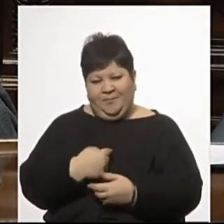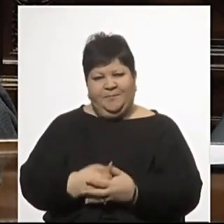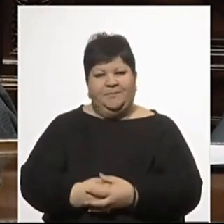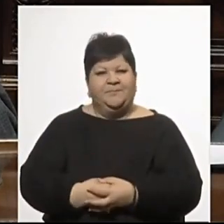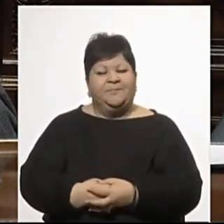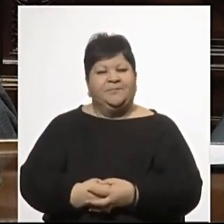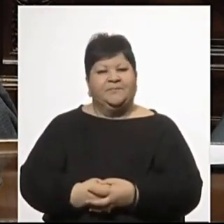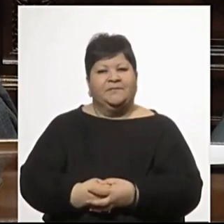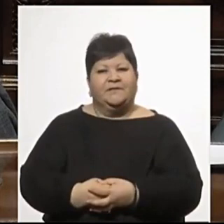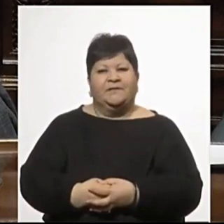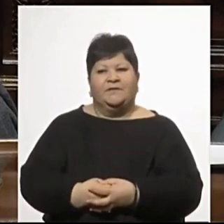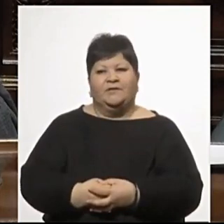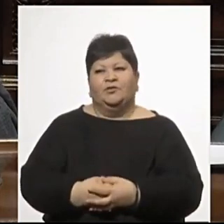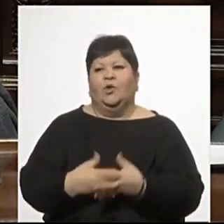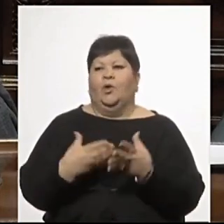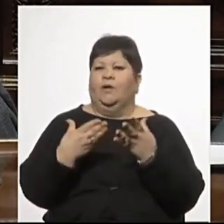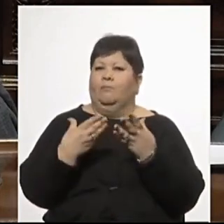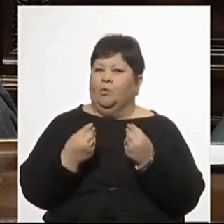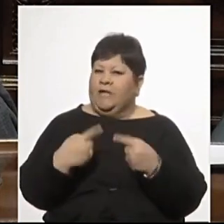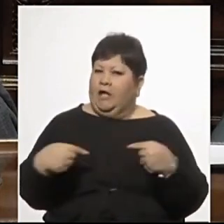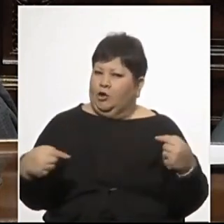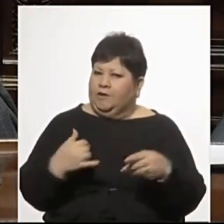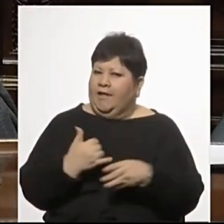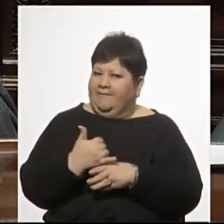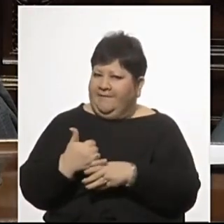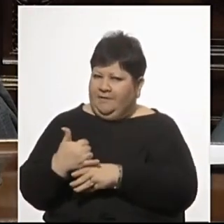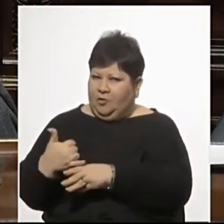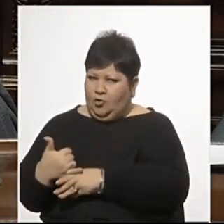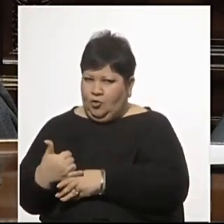Yo tengo mi buena cantidad de defectos.